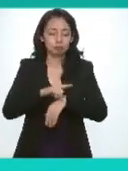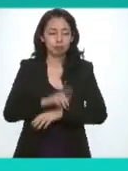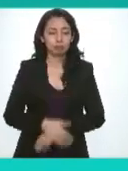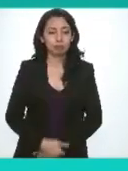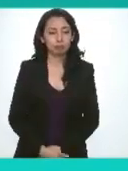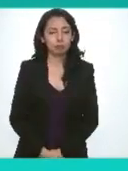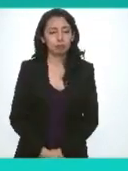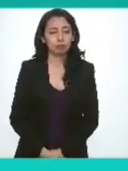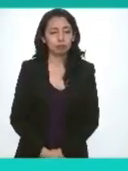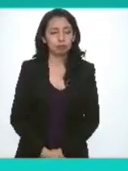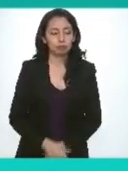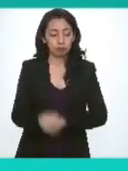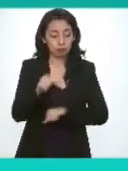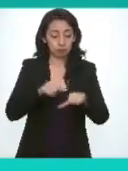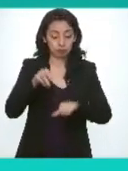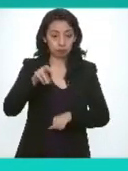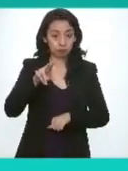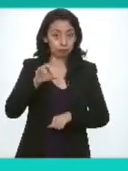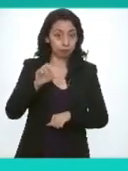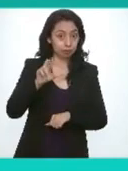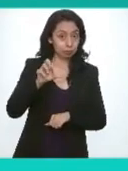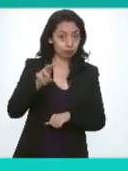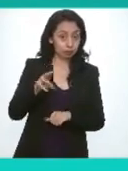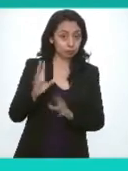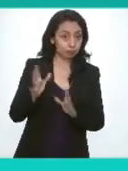y todos Mari Carmen ya andas por ahí